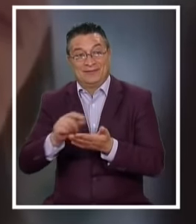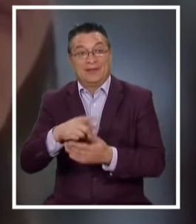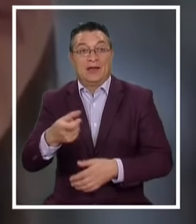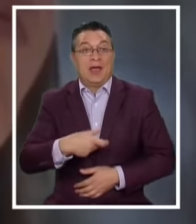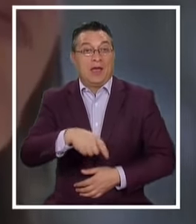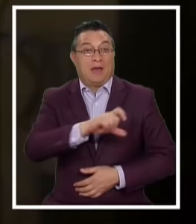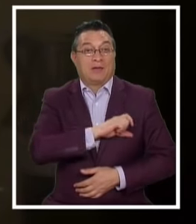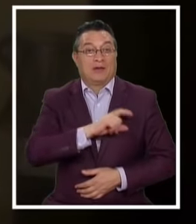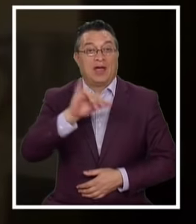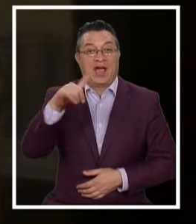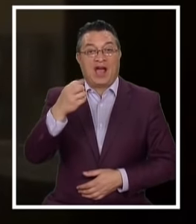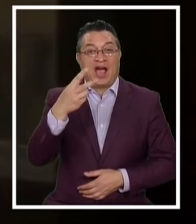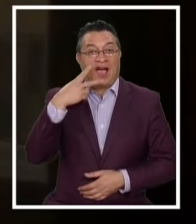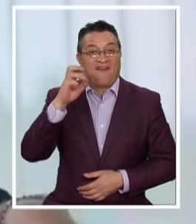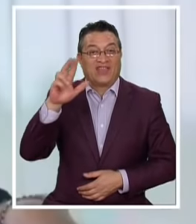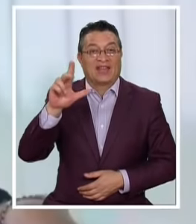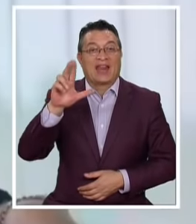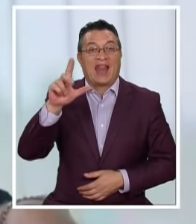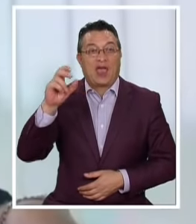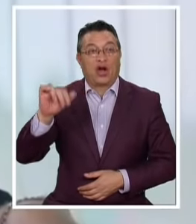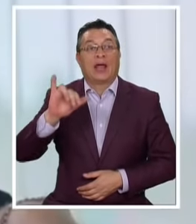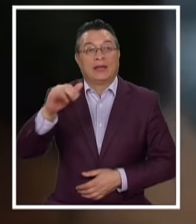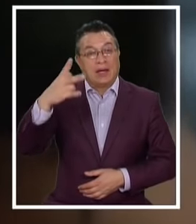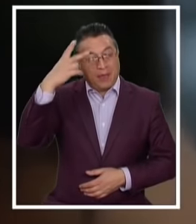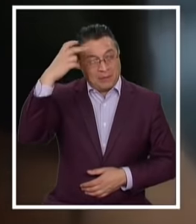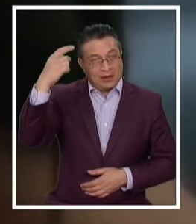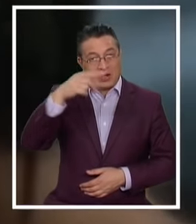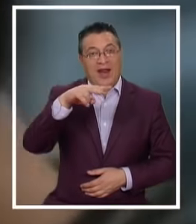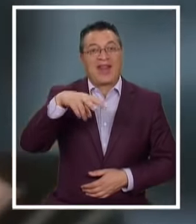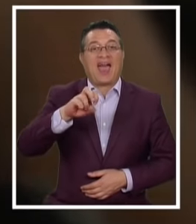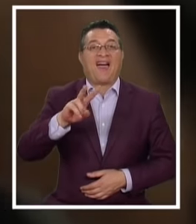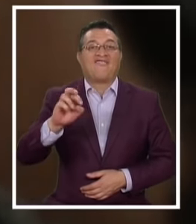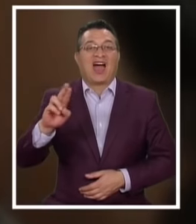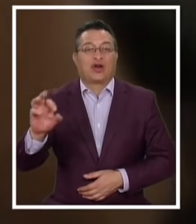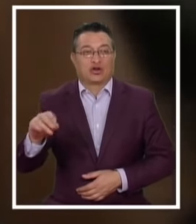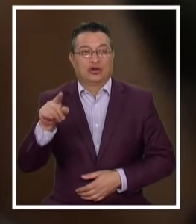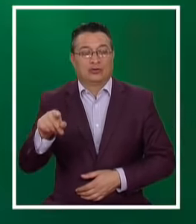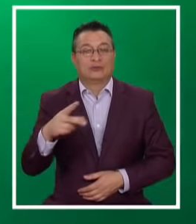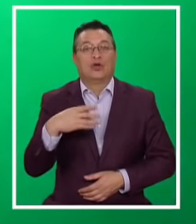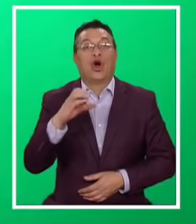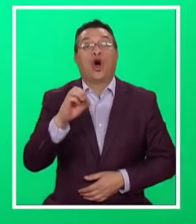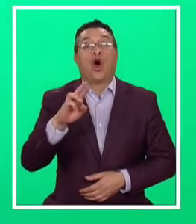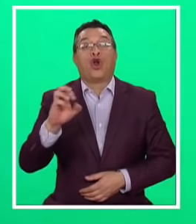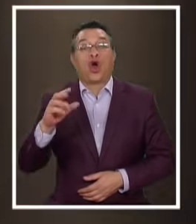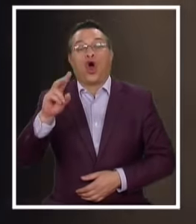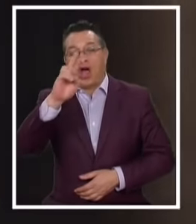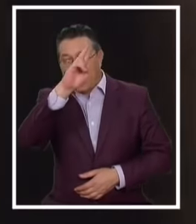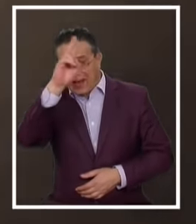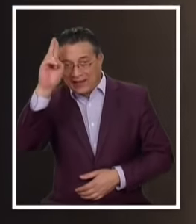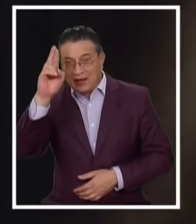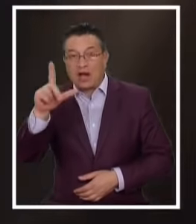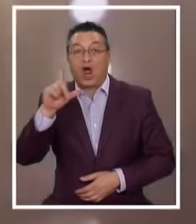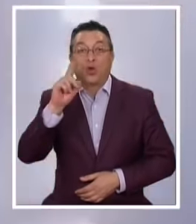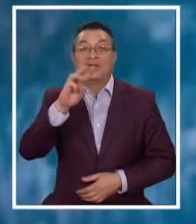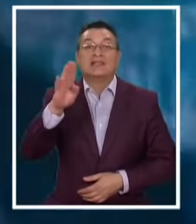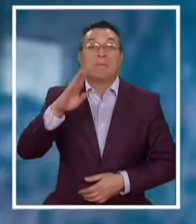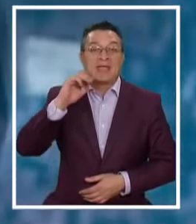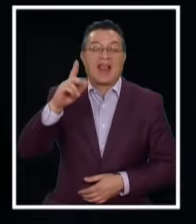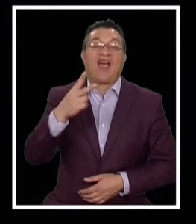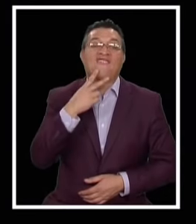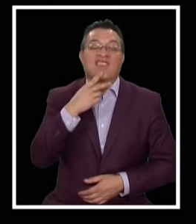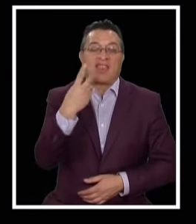español Javier León Herrera Y el mexicano Juan Manuel Navarro Titulada Oro de Rey Luis Miguel La biografía